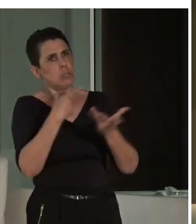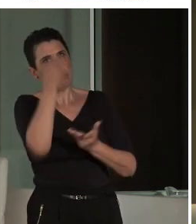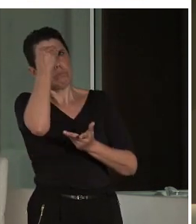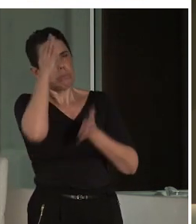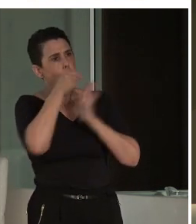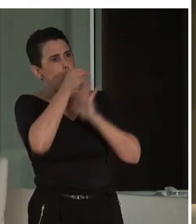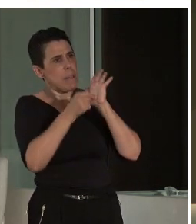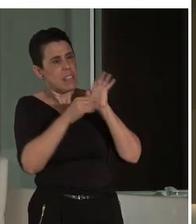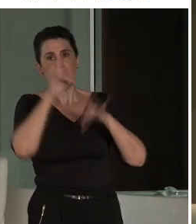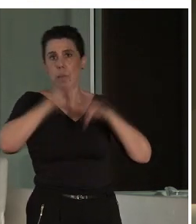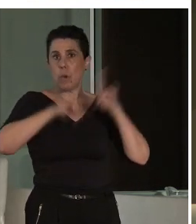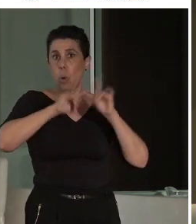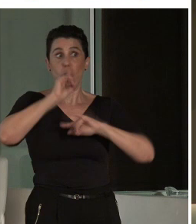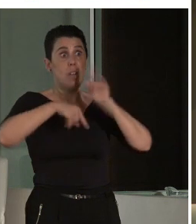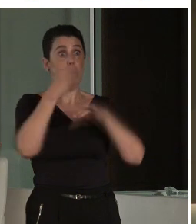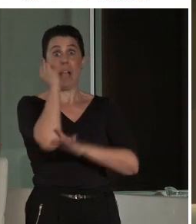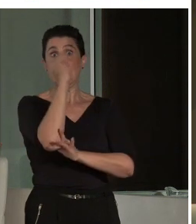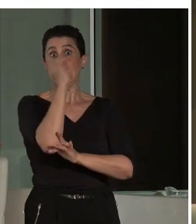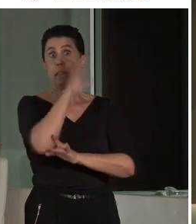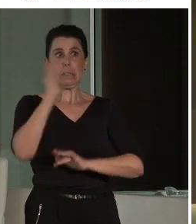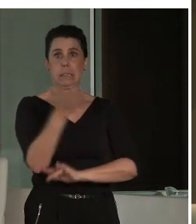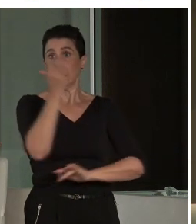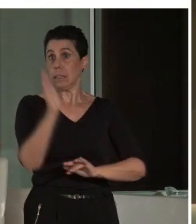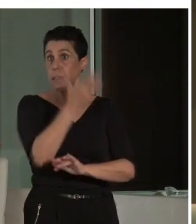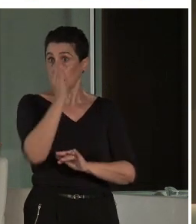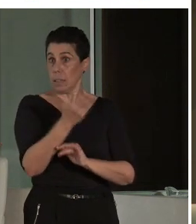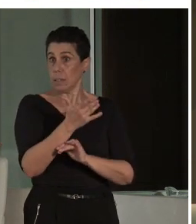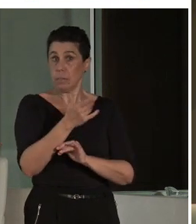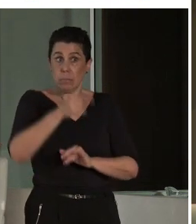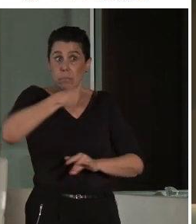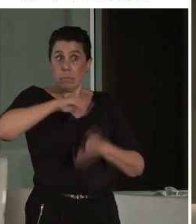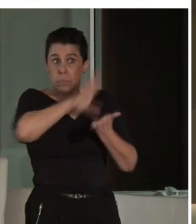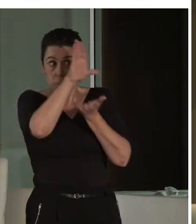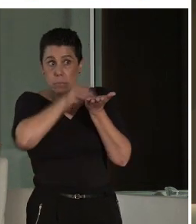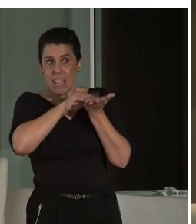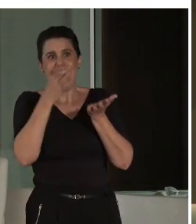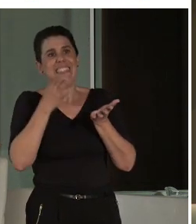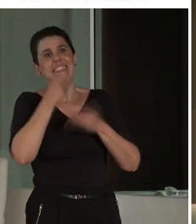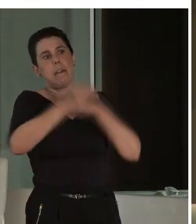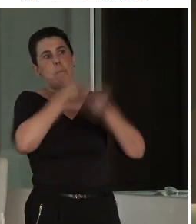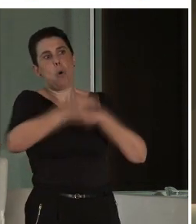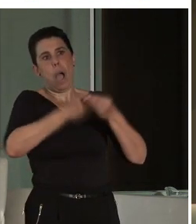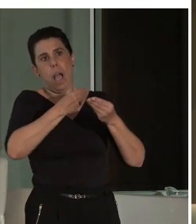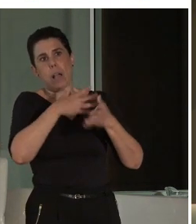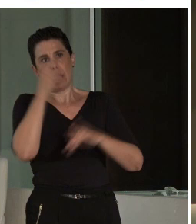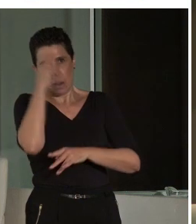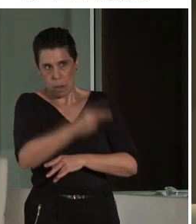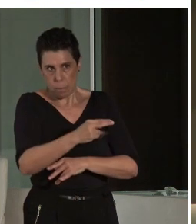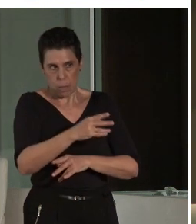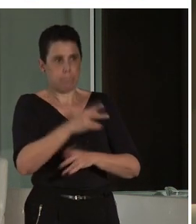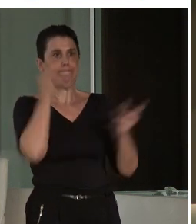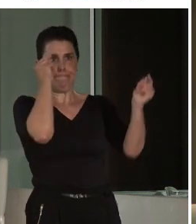muy claros también en luego las intervenciones vuestras, que tenemos que actuar con respeto, con rigor,